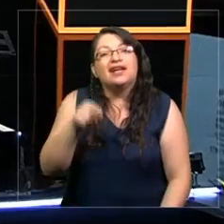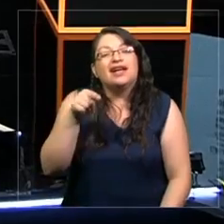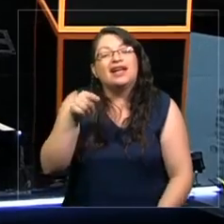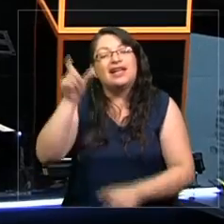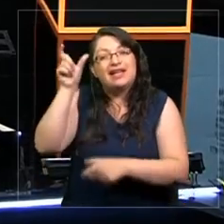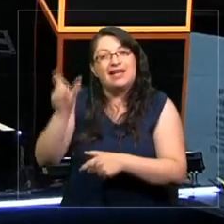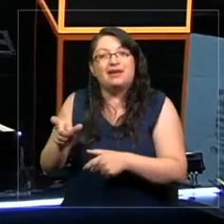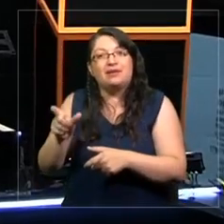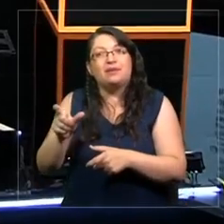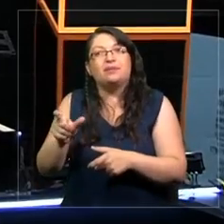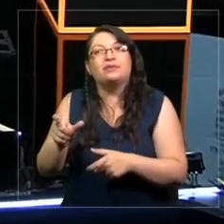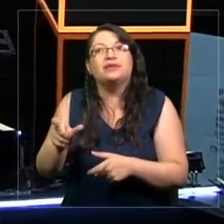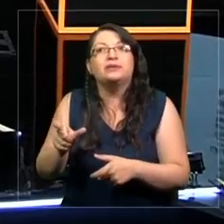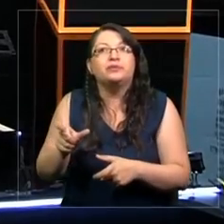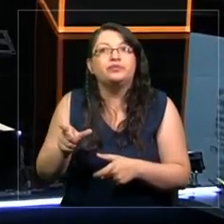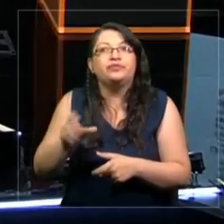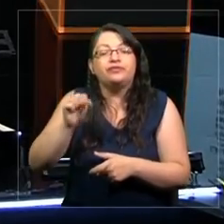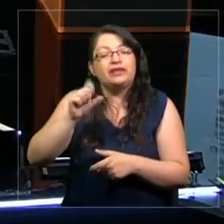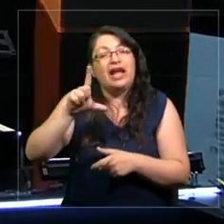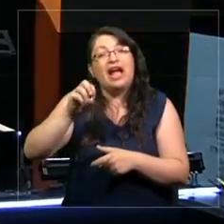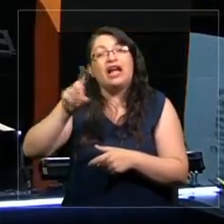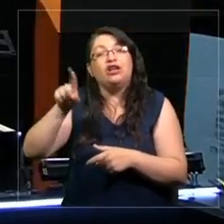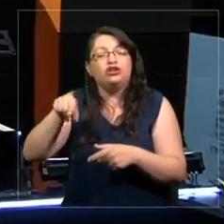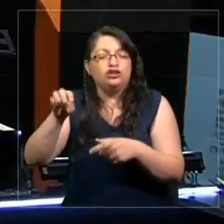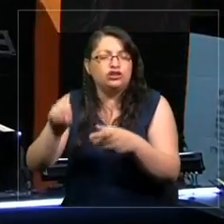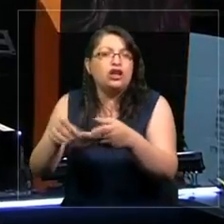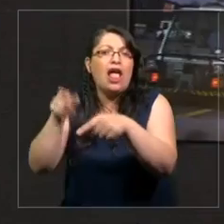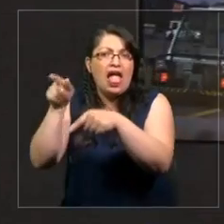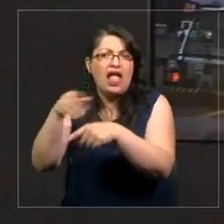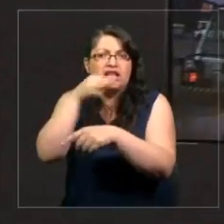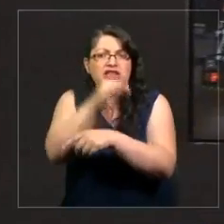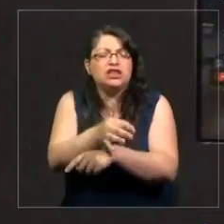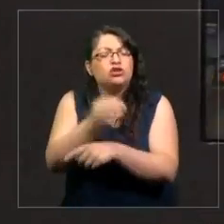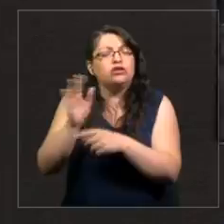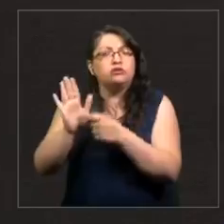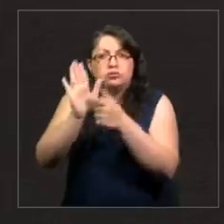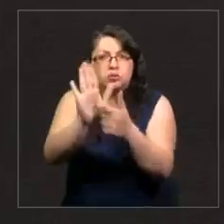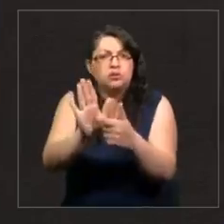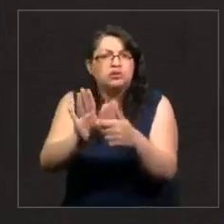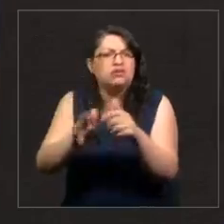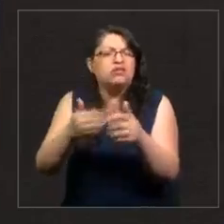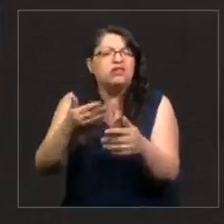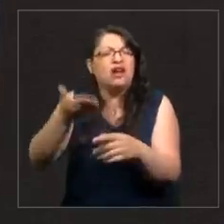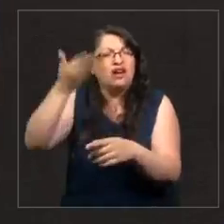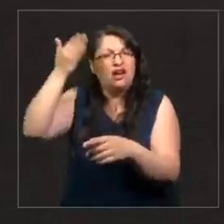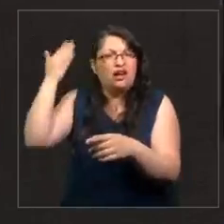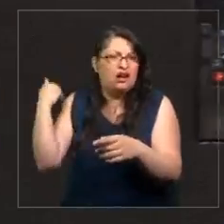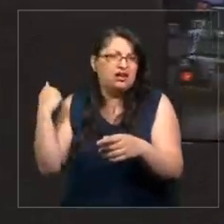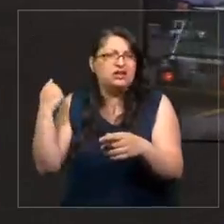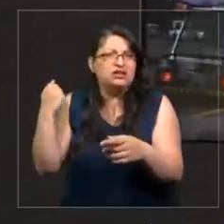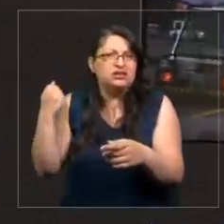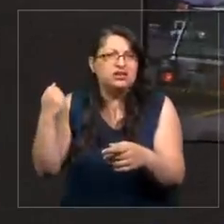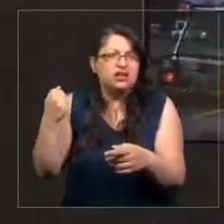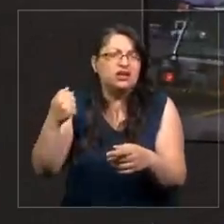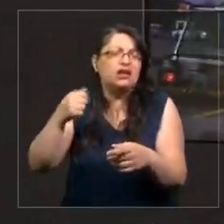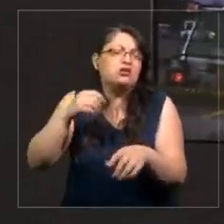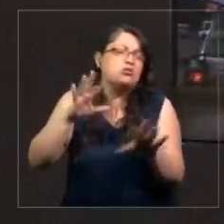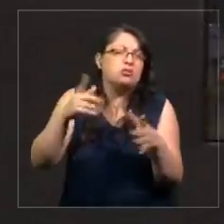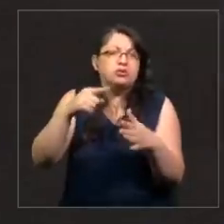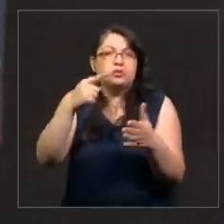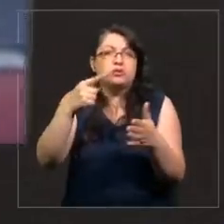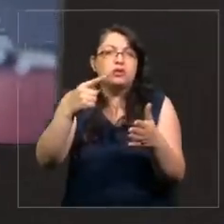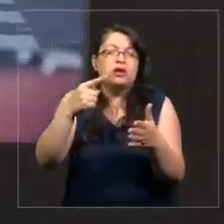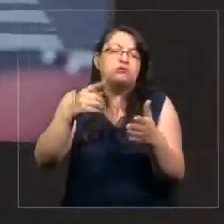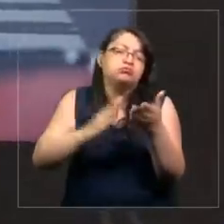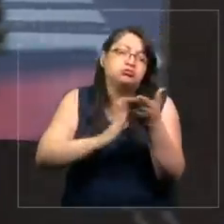historiador Aloys Roy lo notó y lo destacó a principios del siglo XX. Él